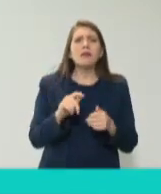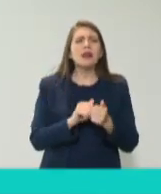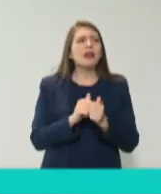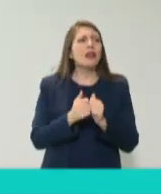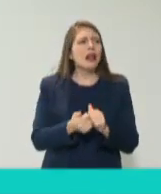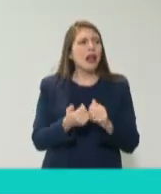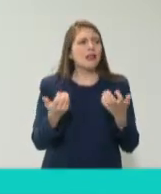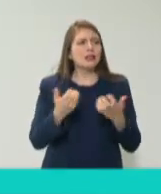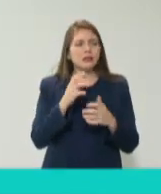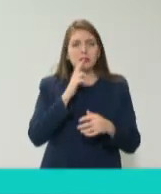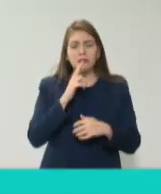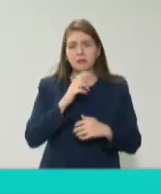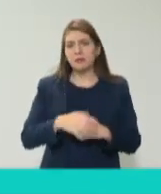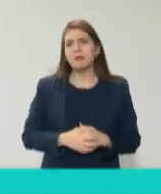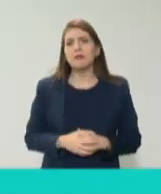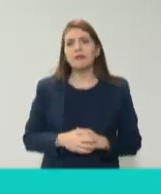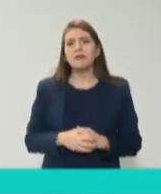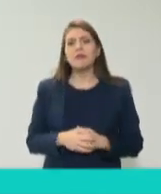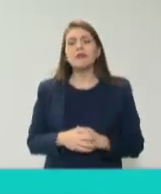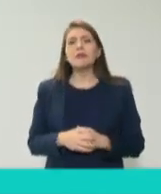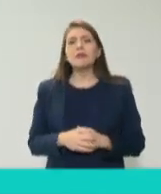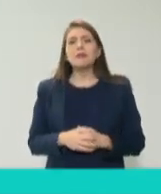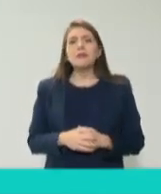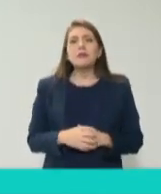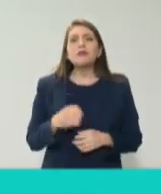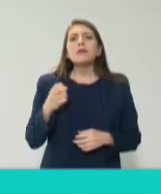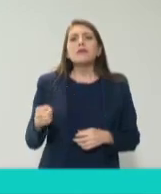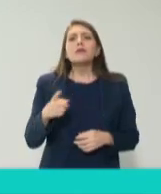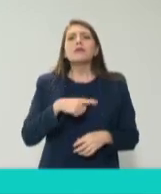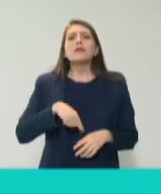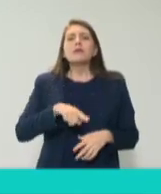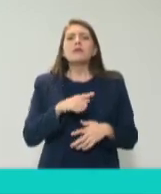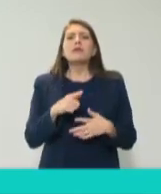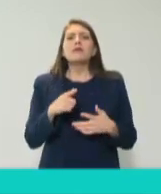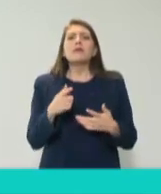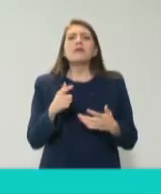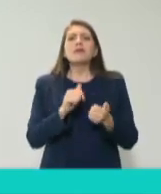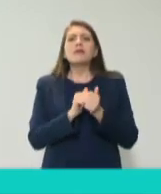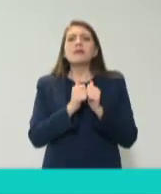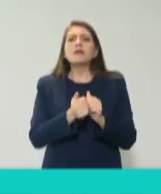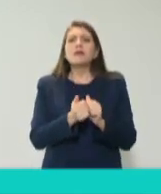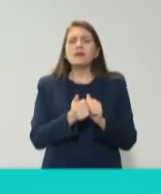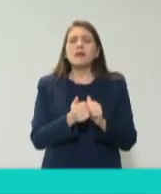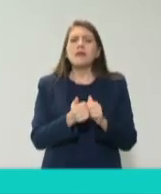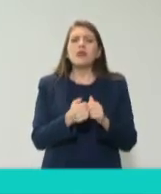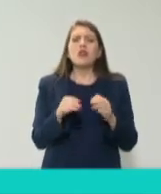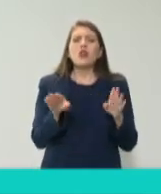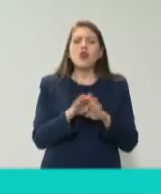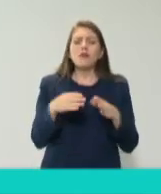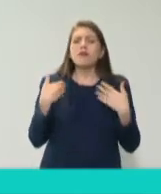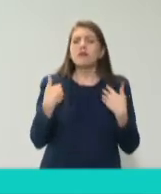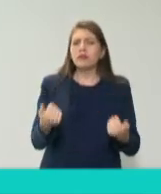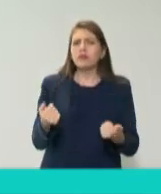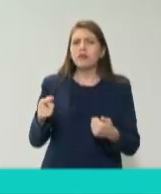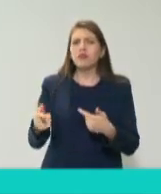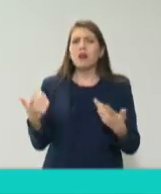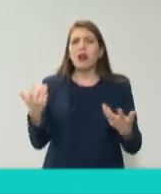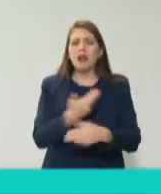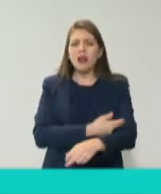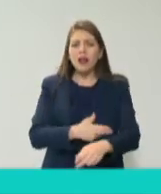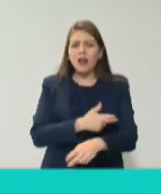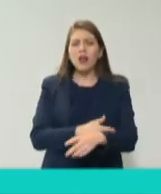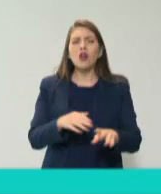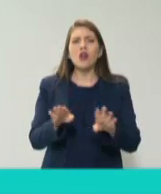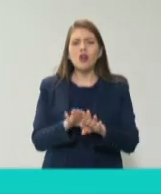cambios es muy extraño que esto pase entonces lo que hicimos nosotros fue entender cómo era el proceso que debía seguirse en una